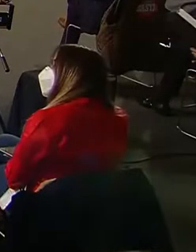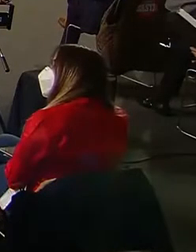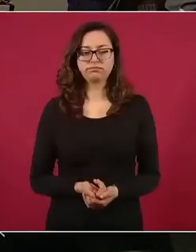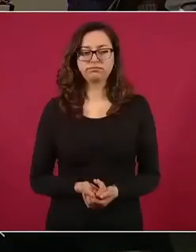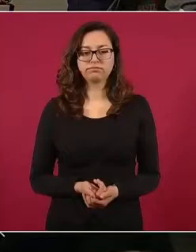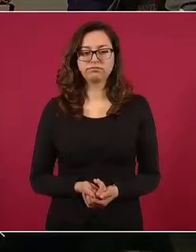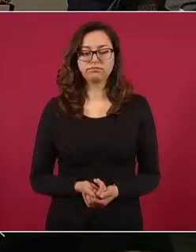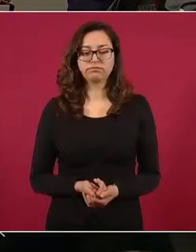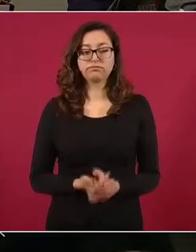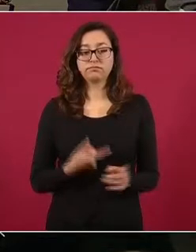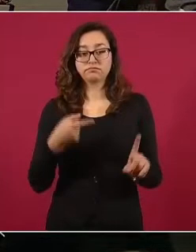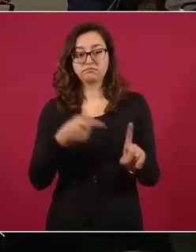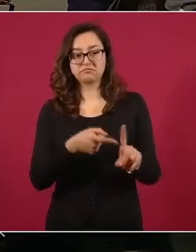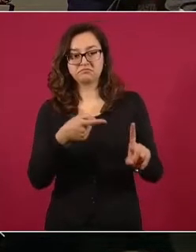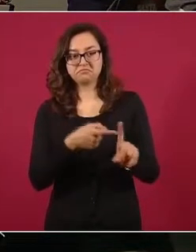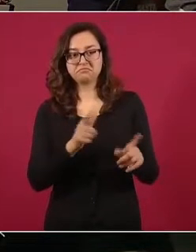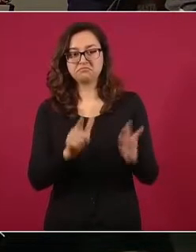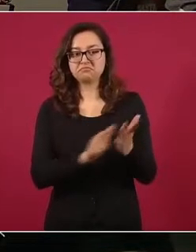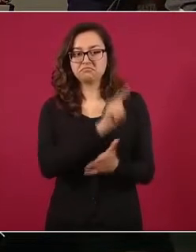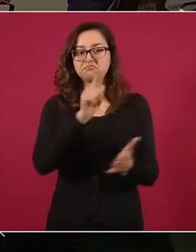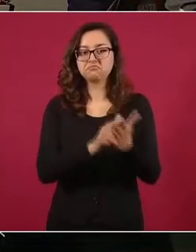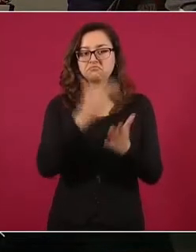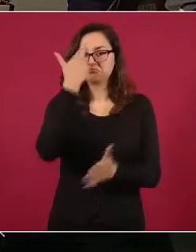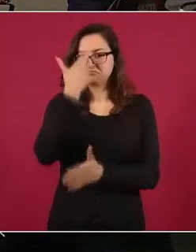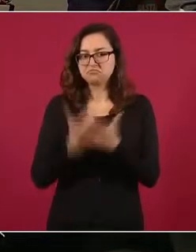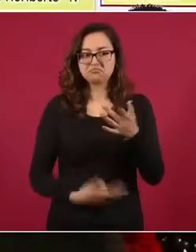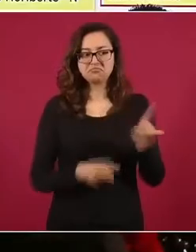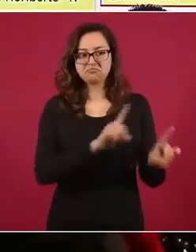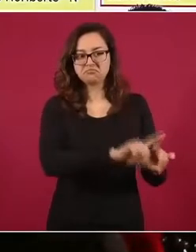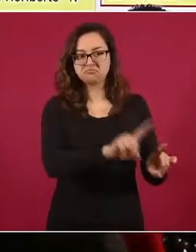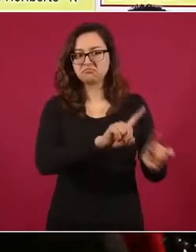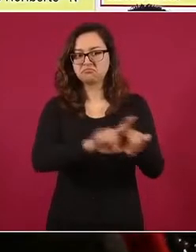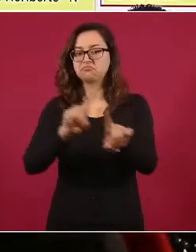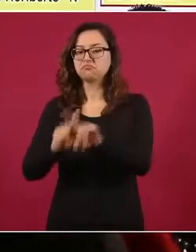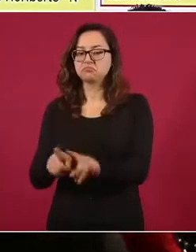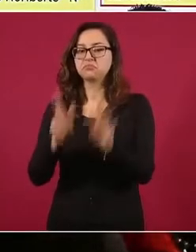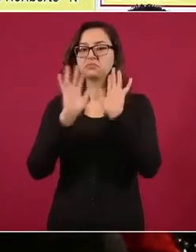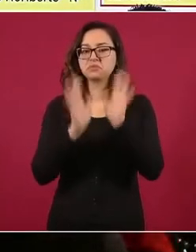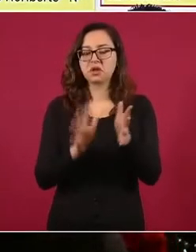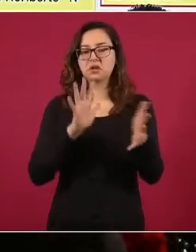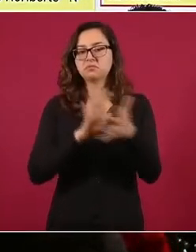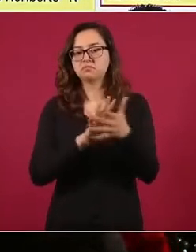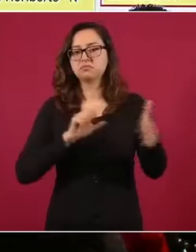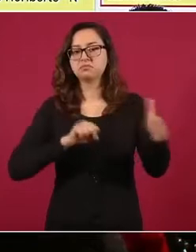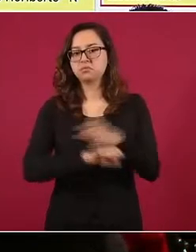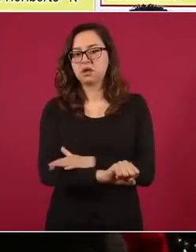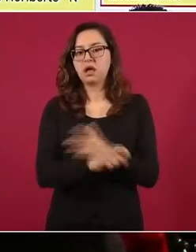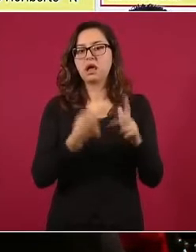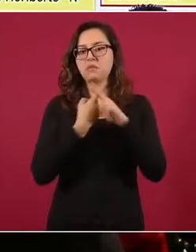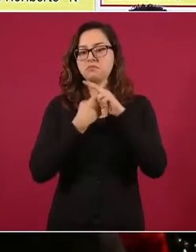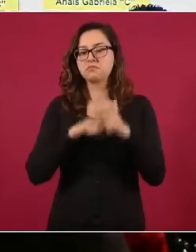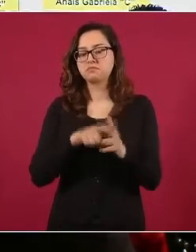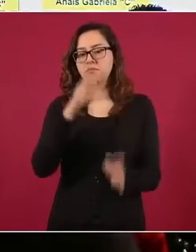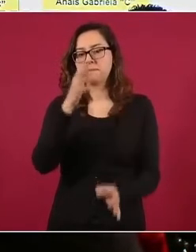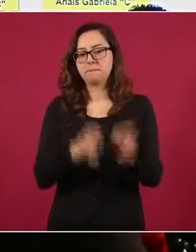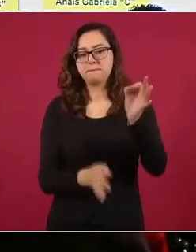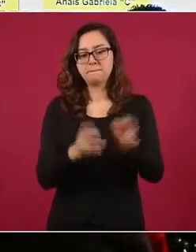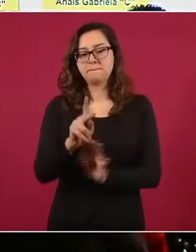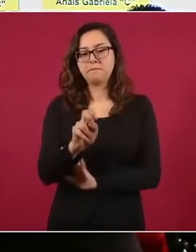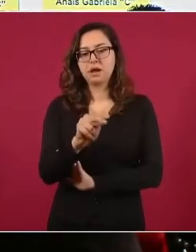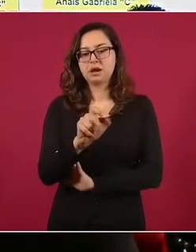participó este sujeto, ya fue vinculado a proceso penal. Con anterioridad, siguiente por favor,